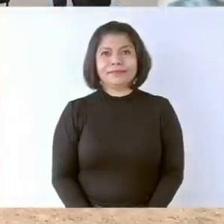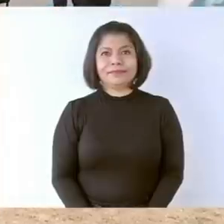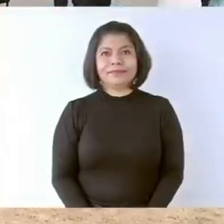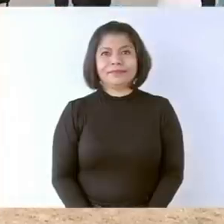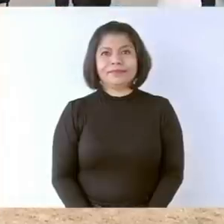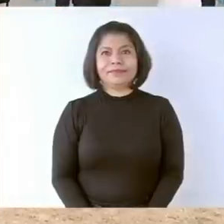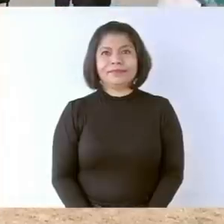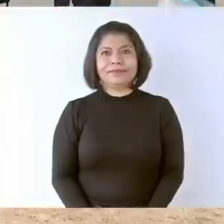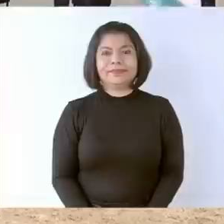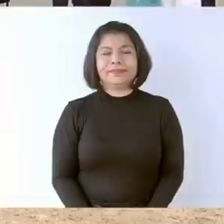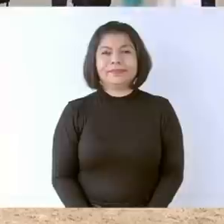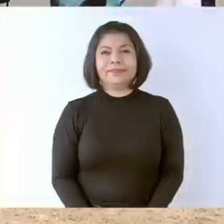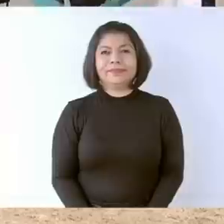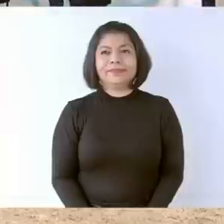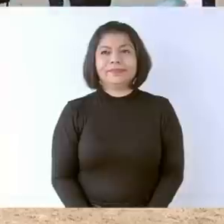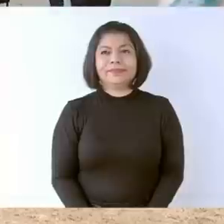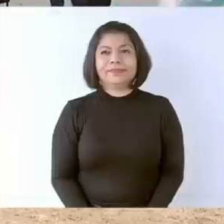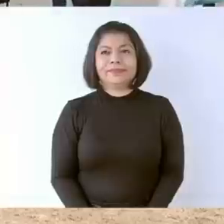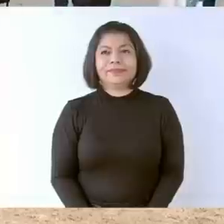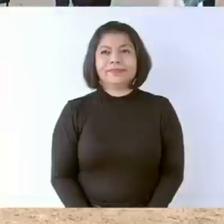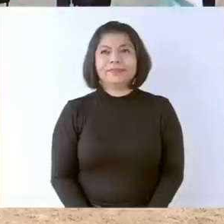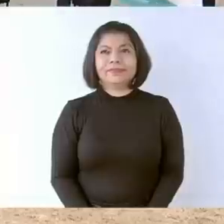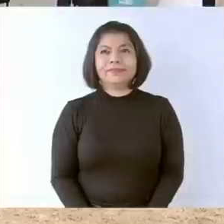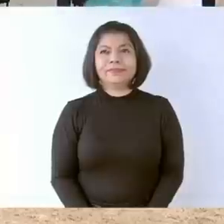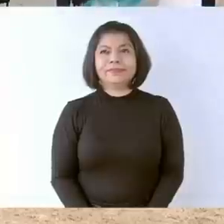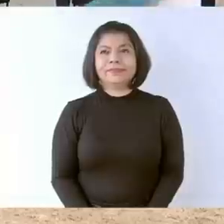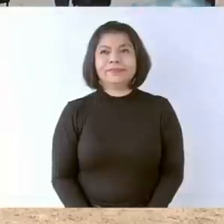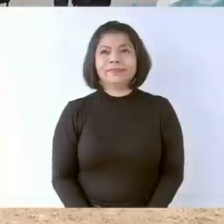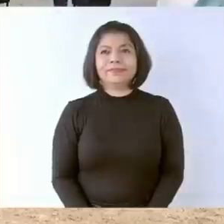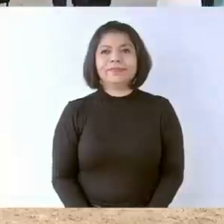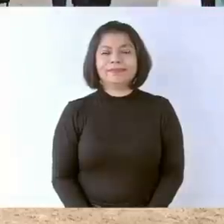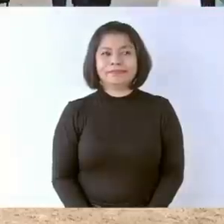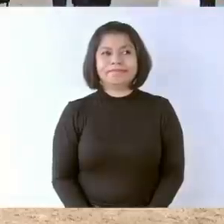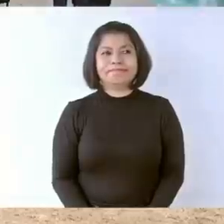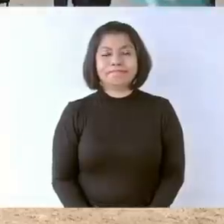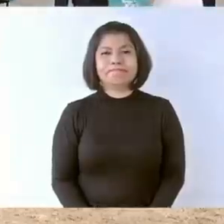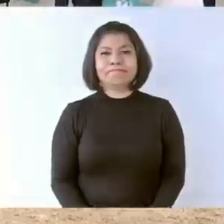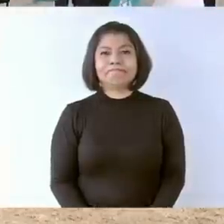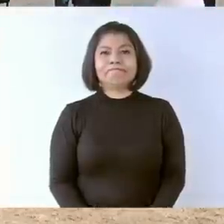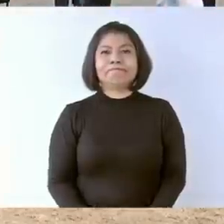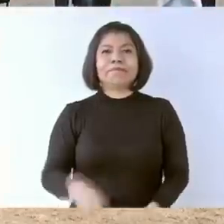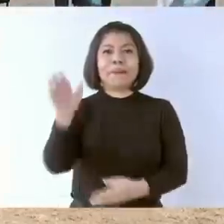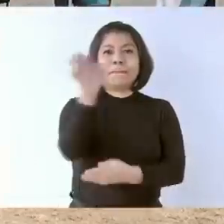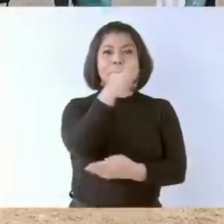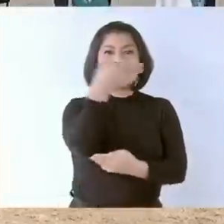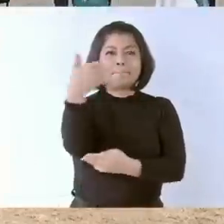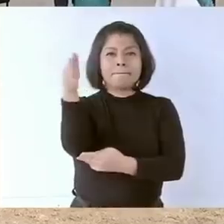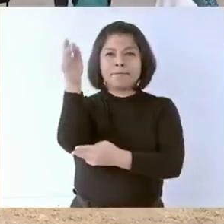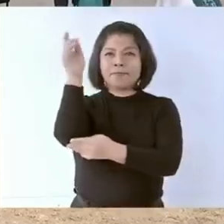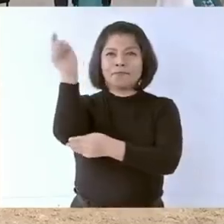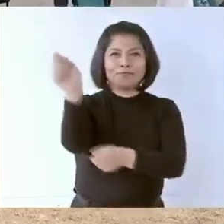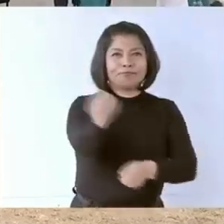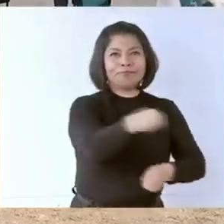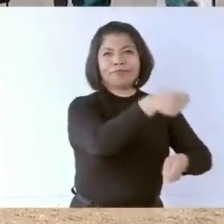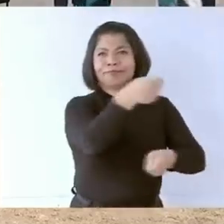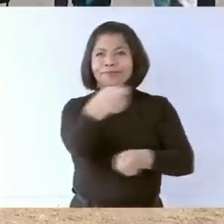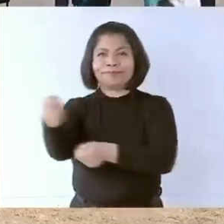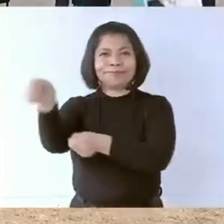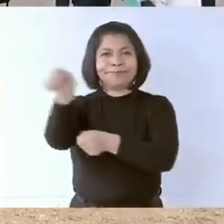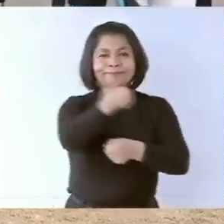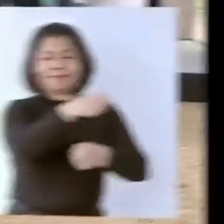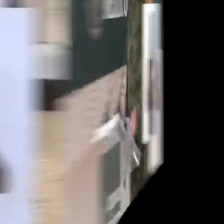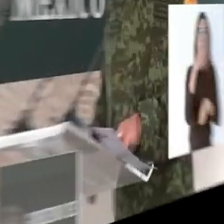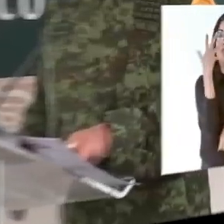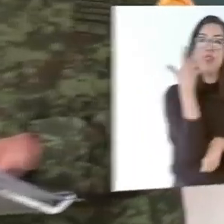Pedimos al presidente de los Estados Andrés Manuel Obrador e Y este es el banderazo de inicio de obra del Tren Maya Tramo 5 Cancún